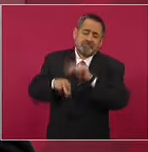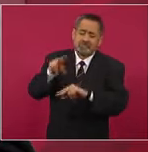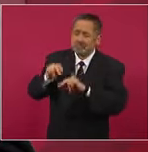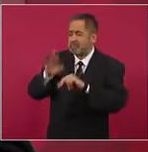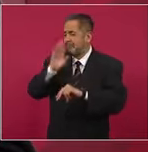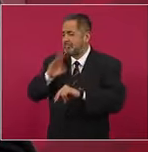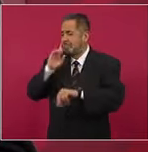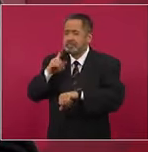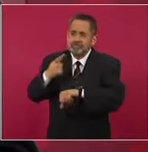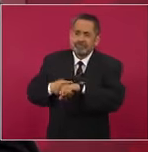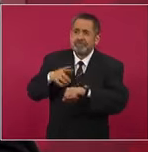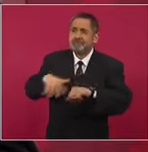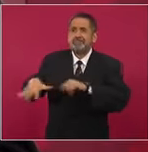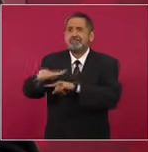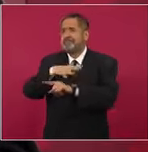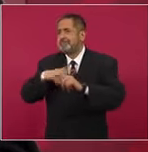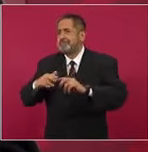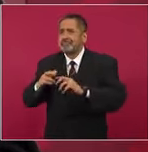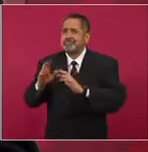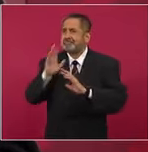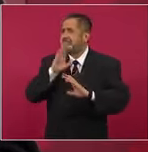porque no habían condiciones